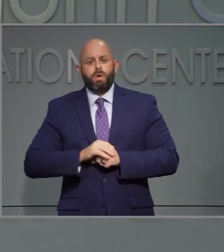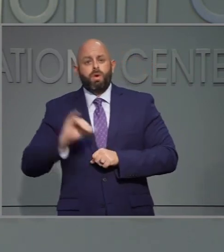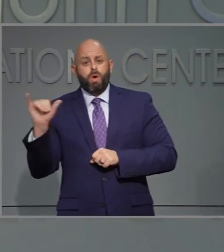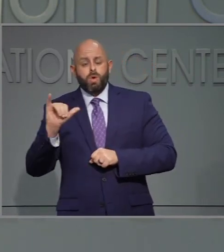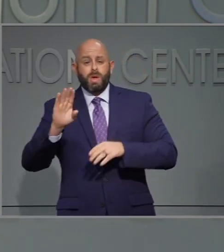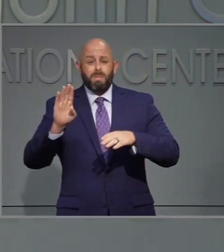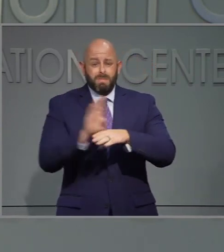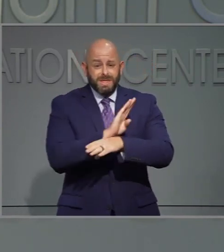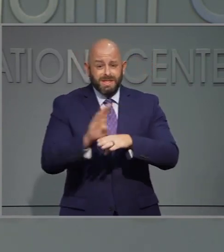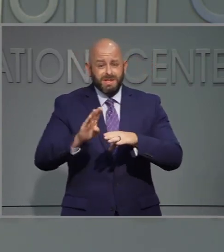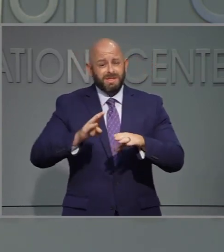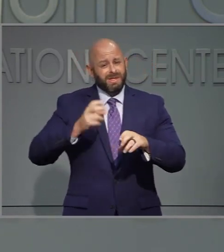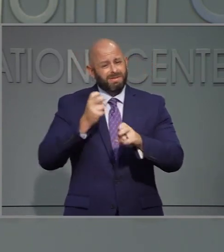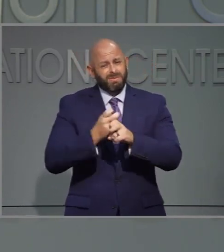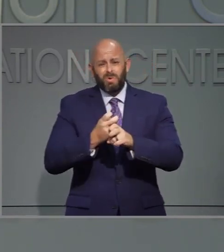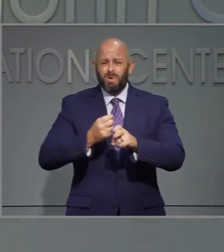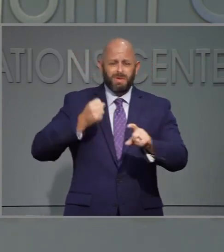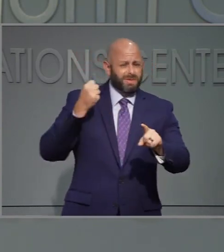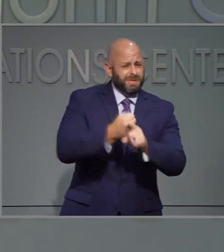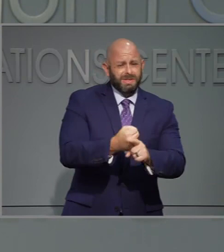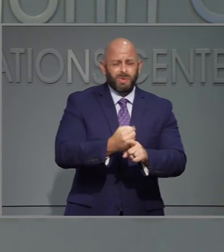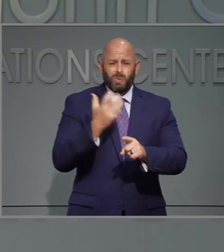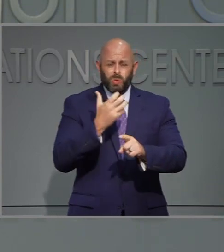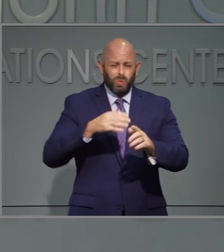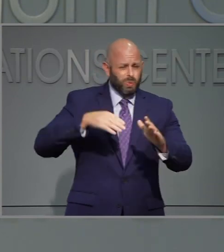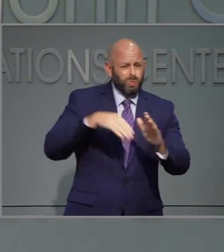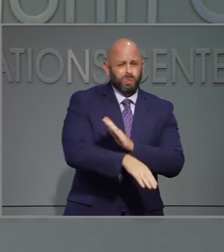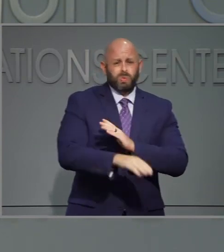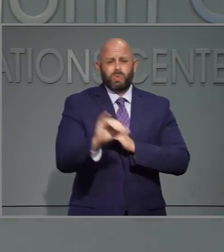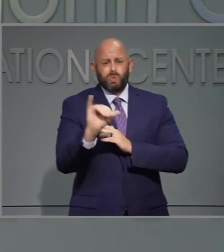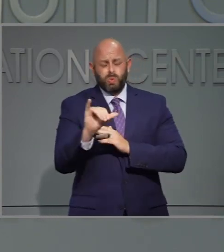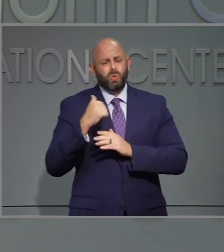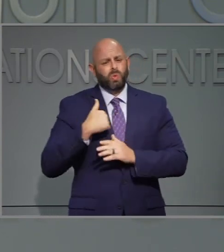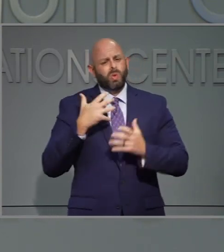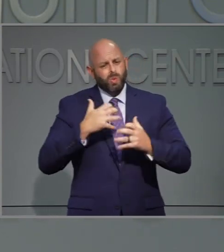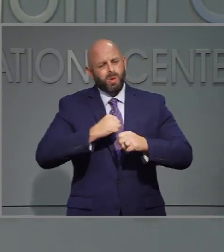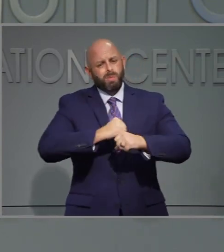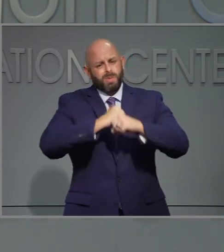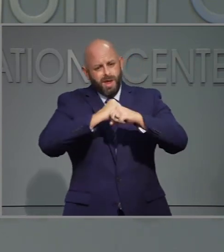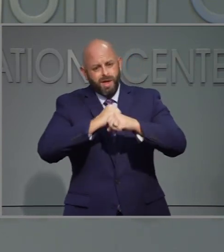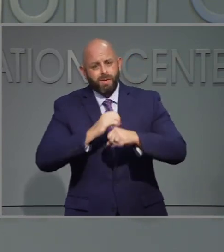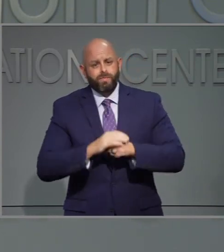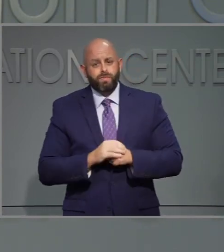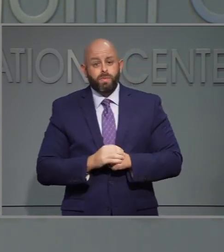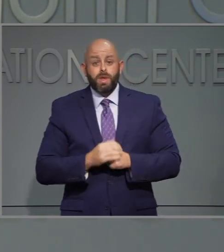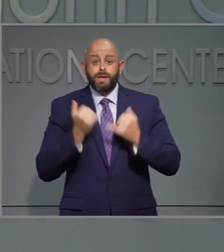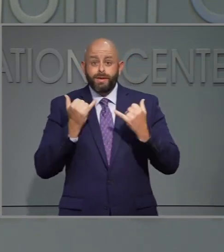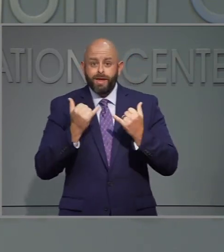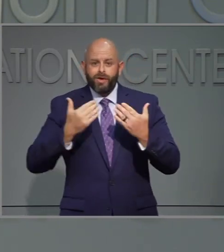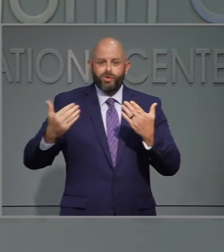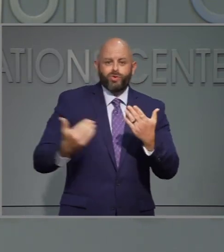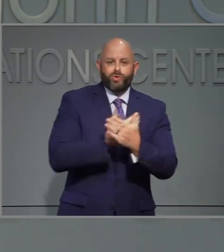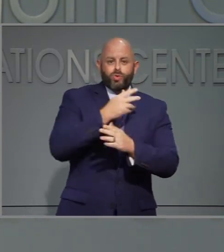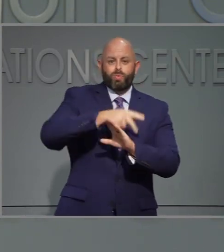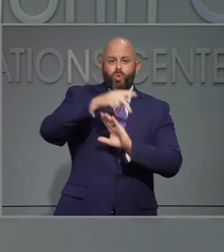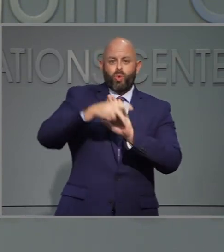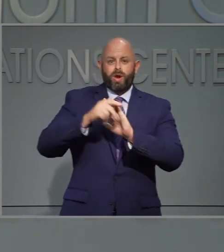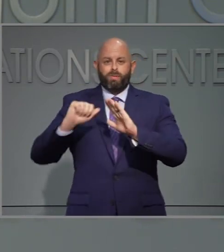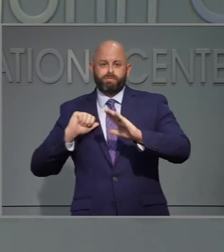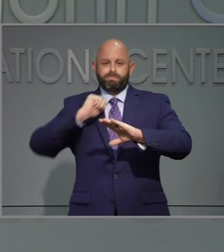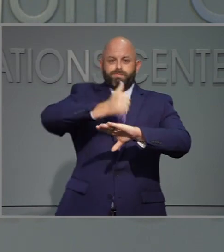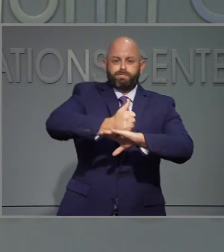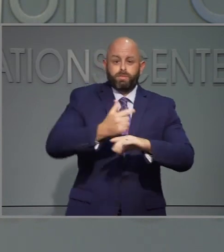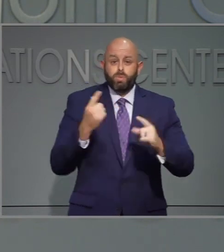que se han visto bastante afectados por la recesión económica. Hoy el Departamento de Comercio de Carolina del Norte está aceptando